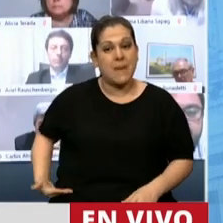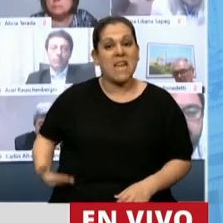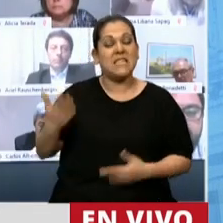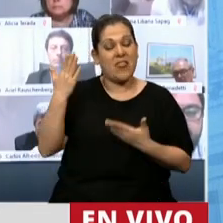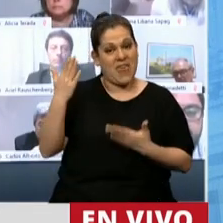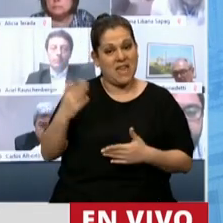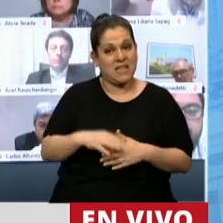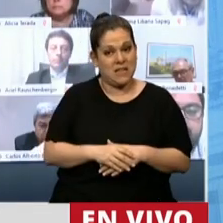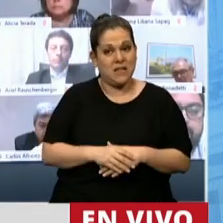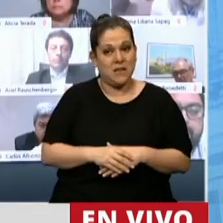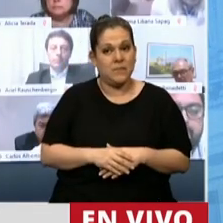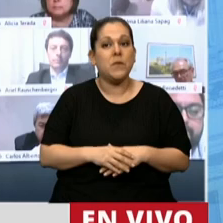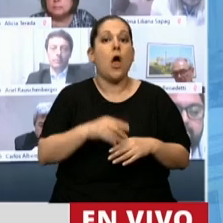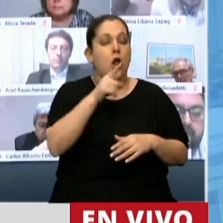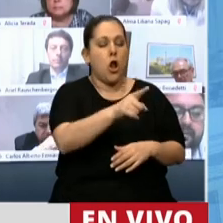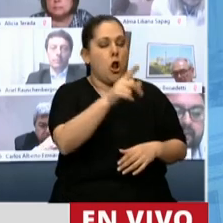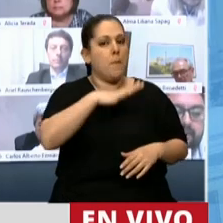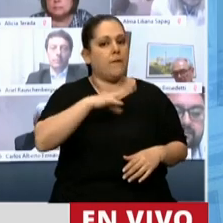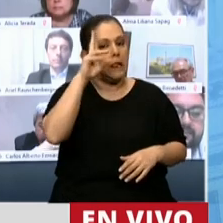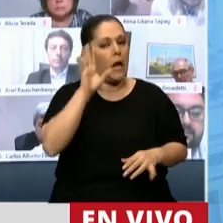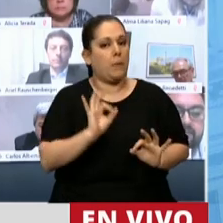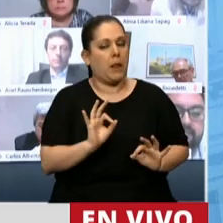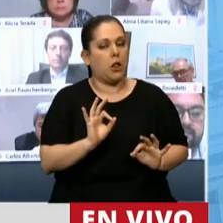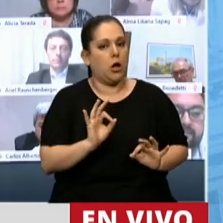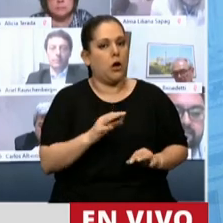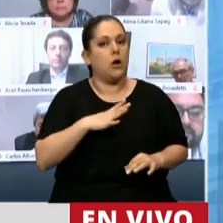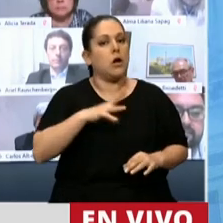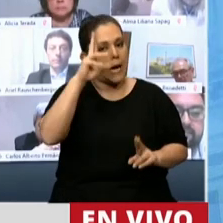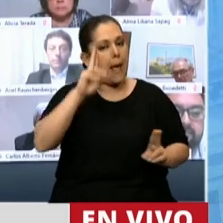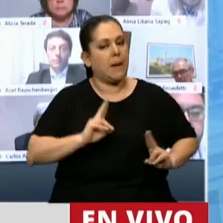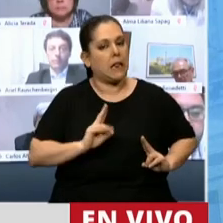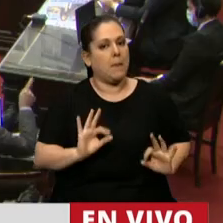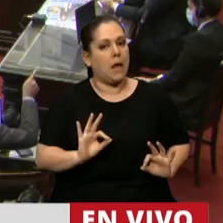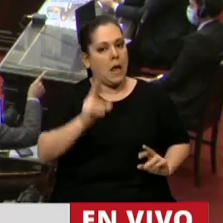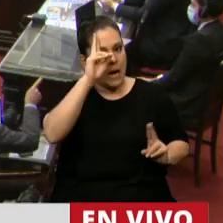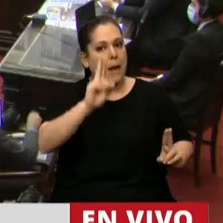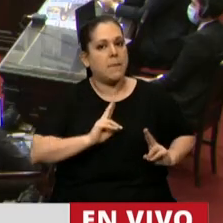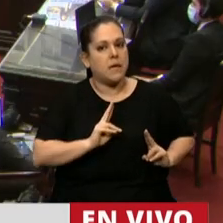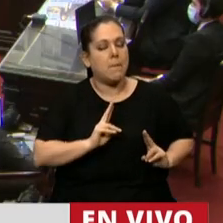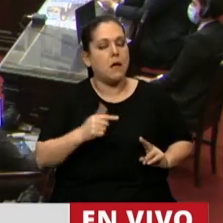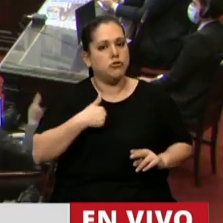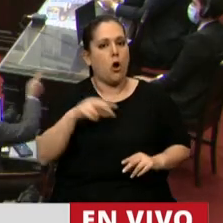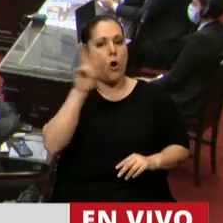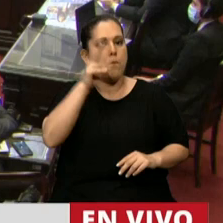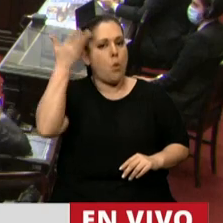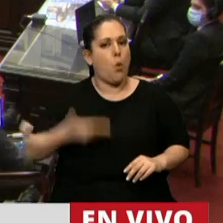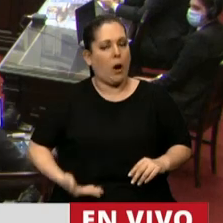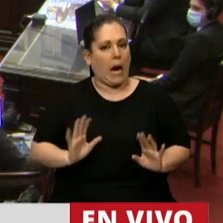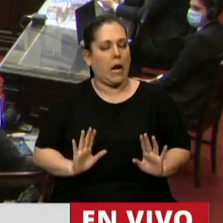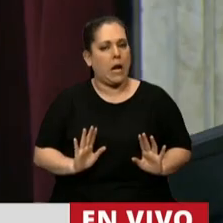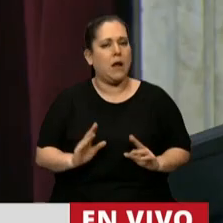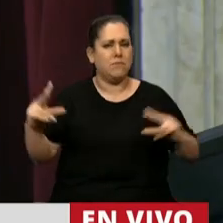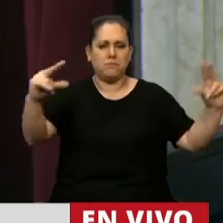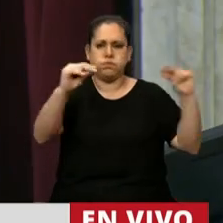Iglesias, estoy respetuoso, no estoy respetuoso. Debe asumir definitivamente la presidencia de este país y convocar a todas